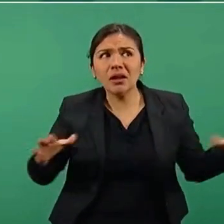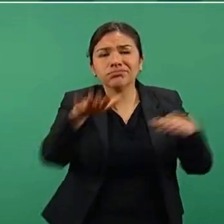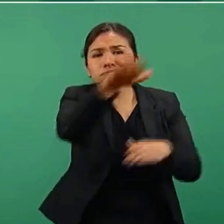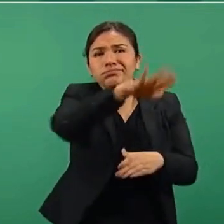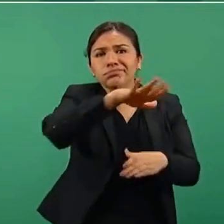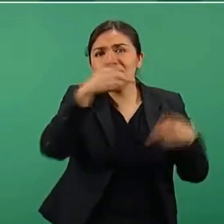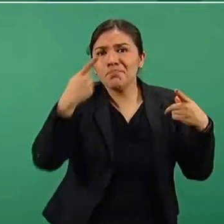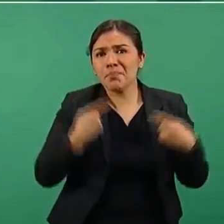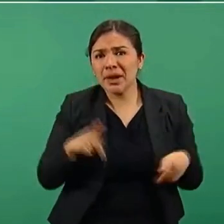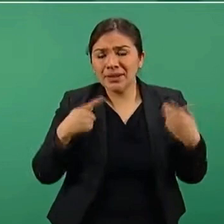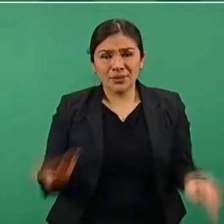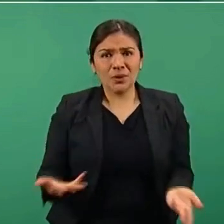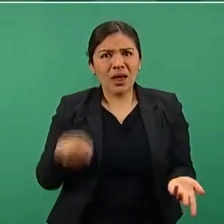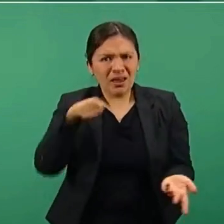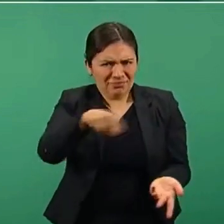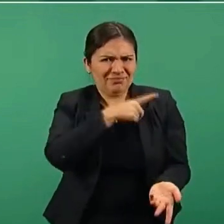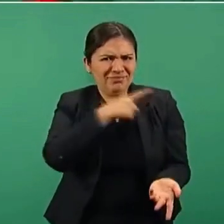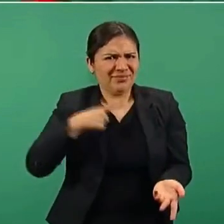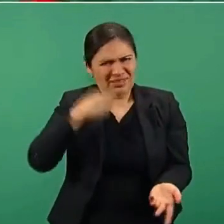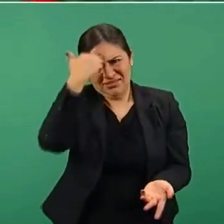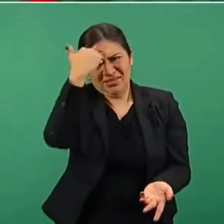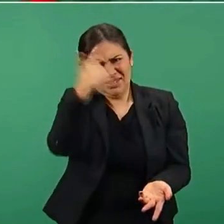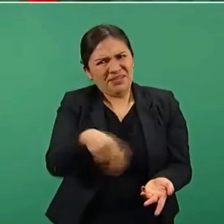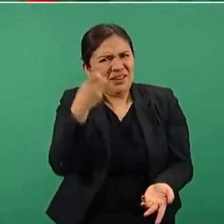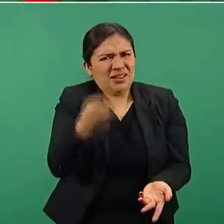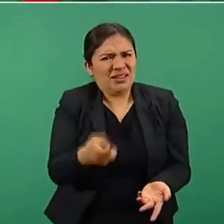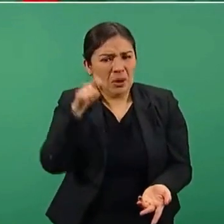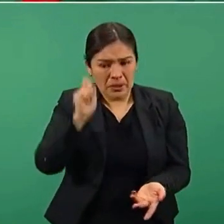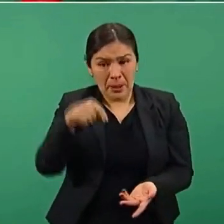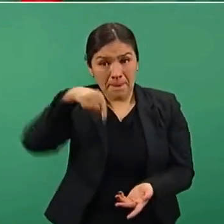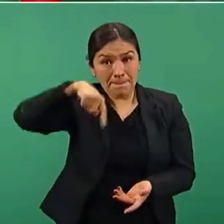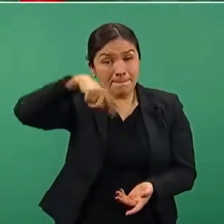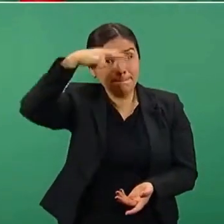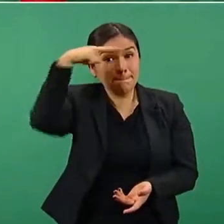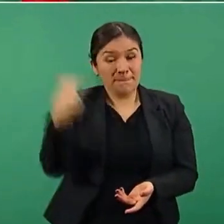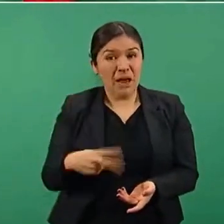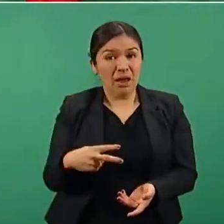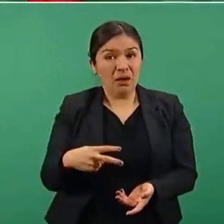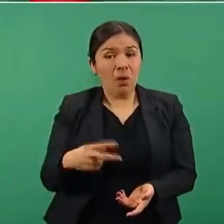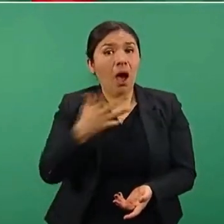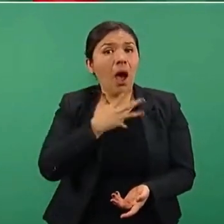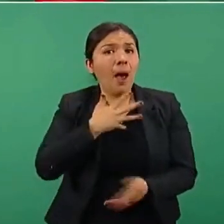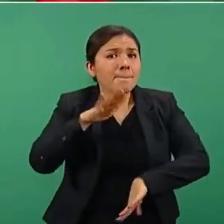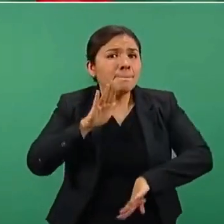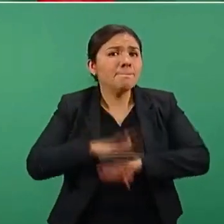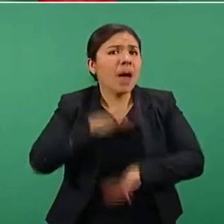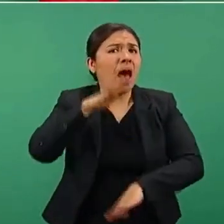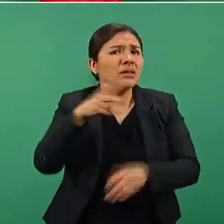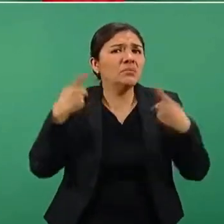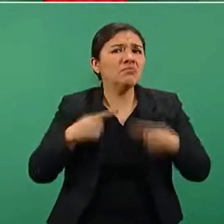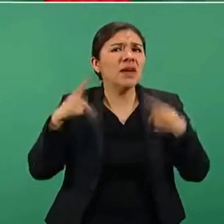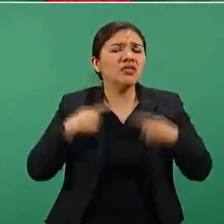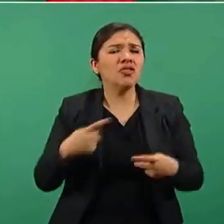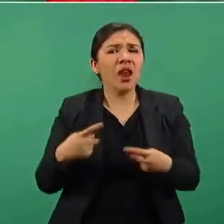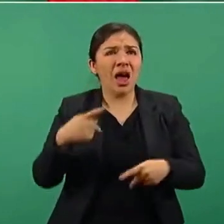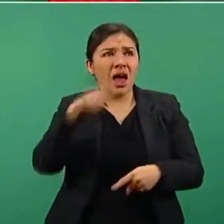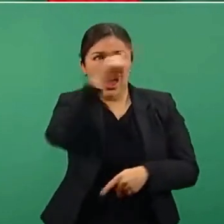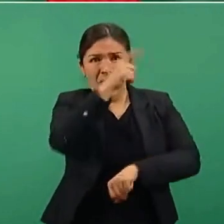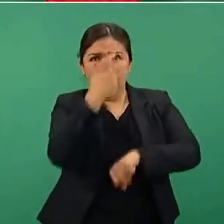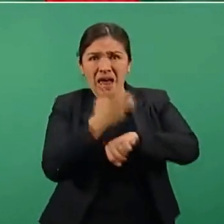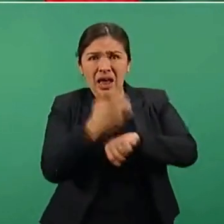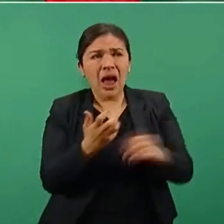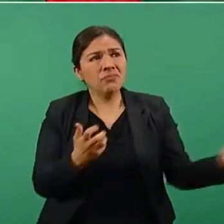Entonces, todos deben de saber que en México es donde hay más estadounidenses viviendo,